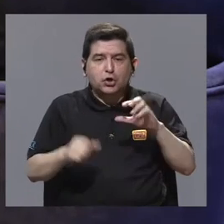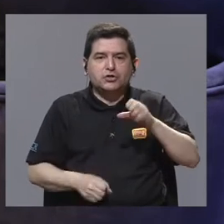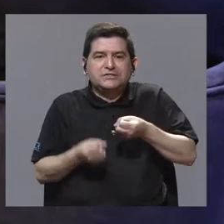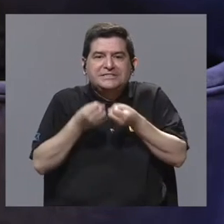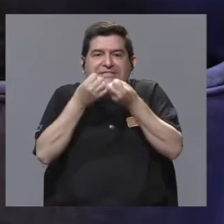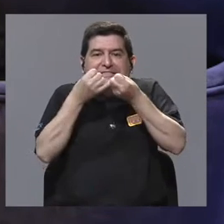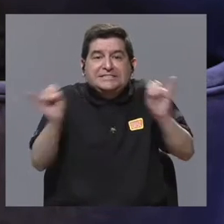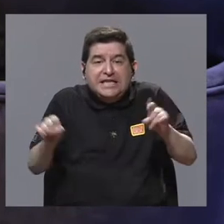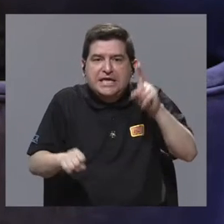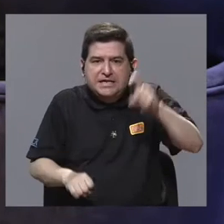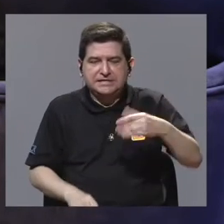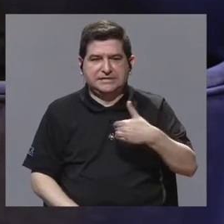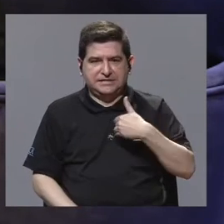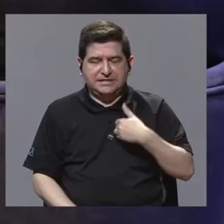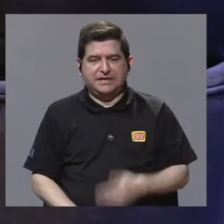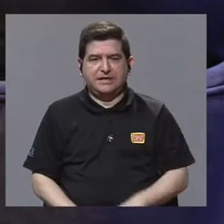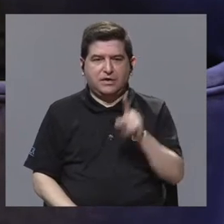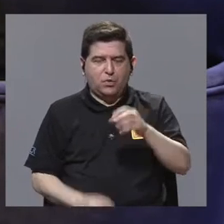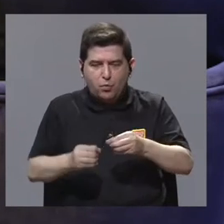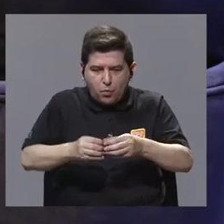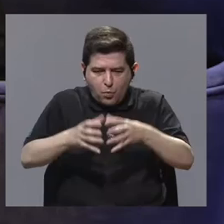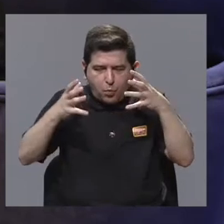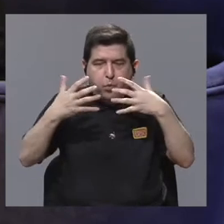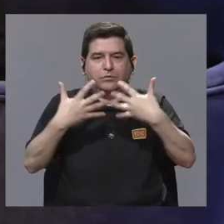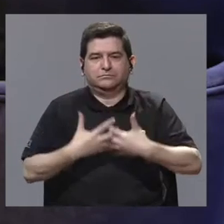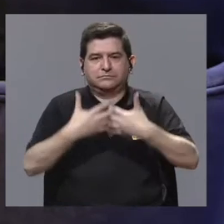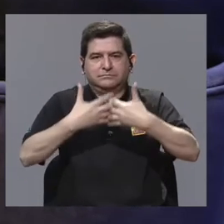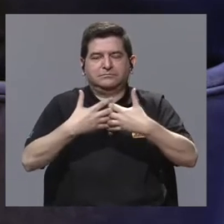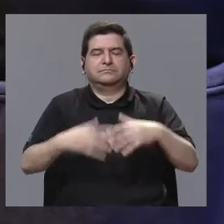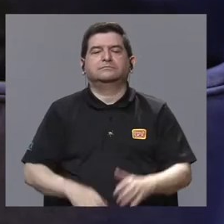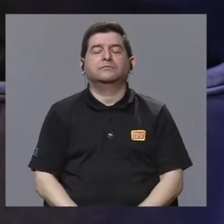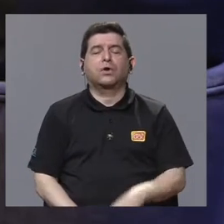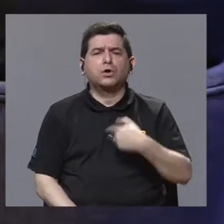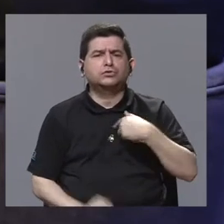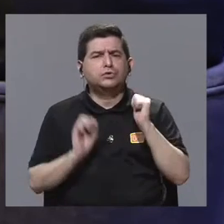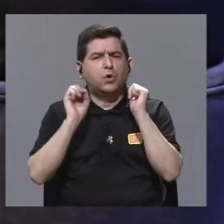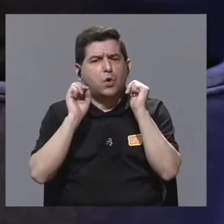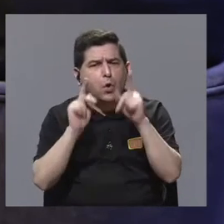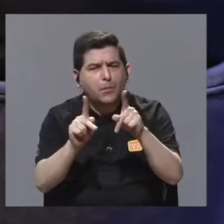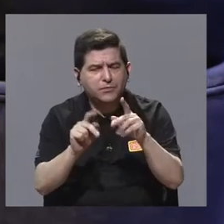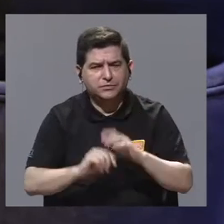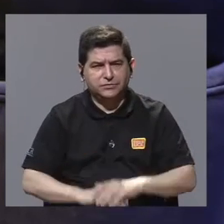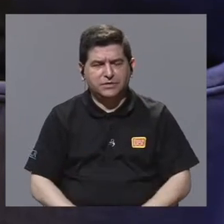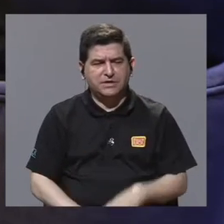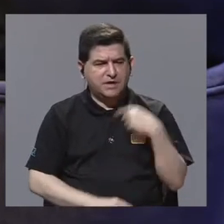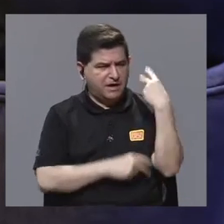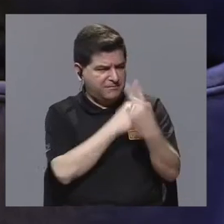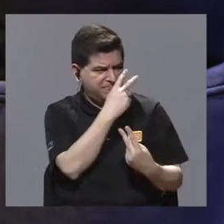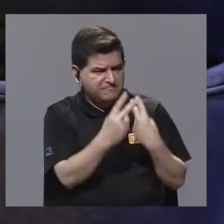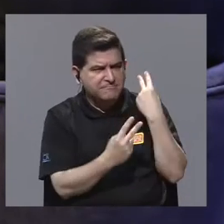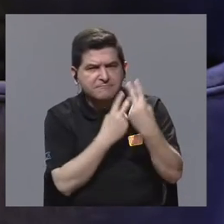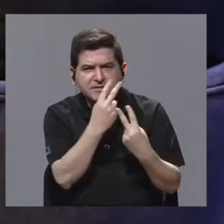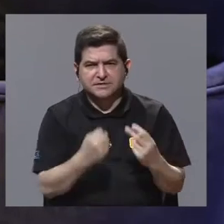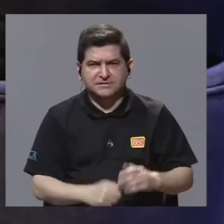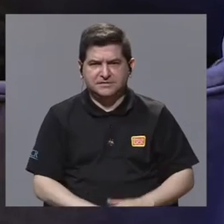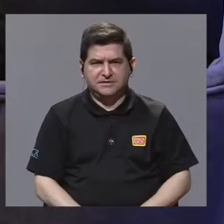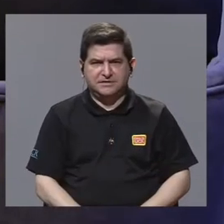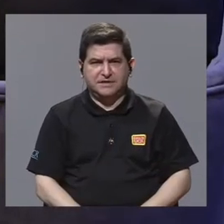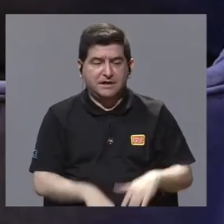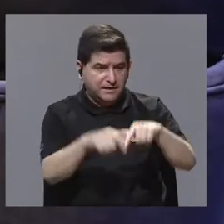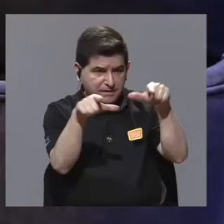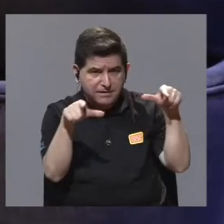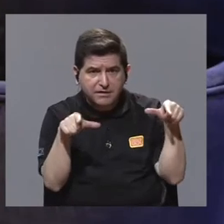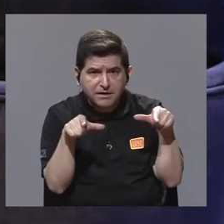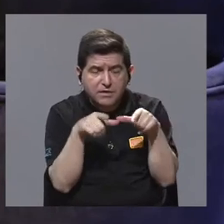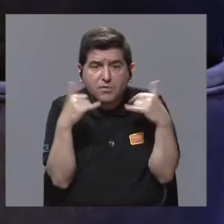necesidad de tener un reactor. Yo tuve la oportunidad de visitar donde